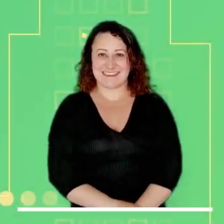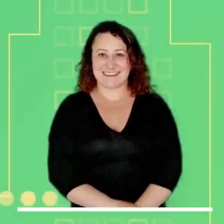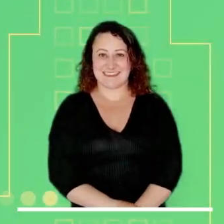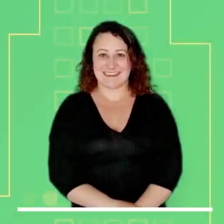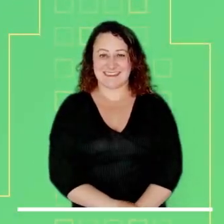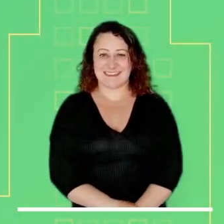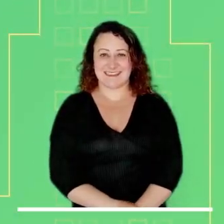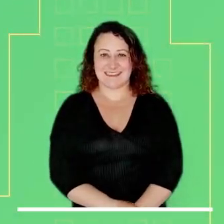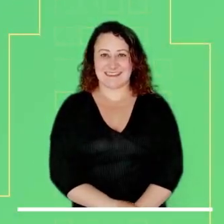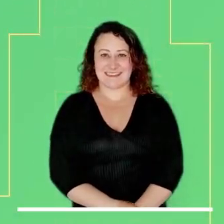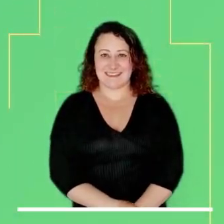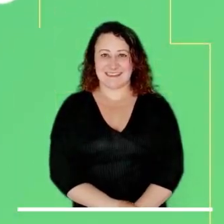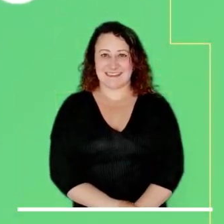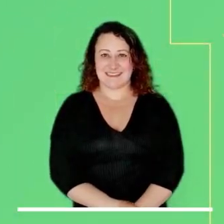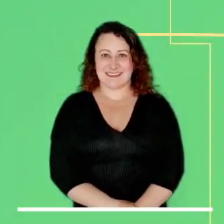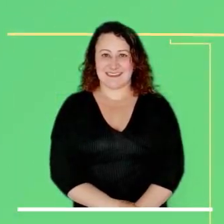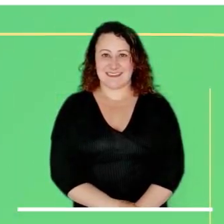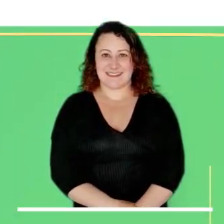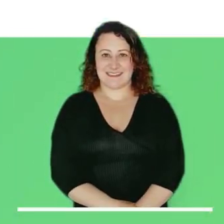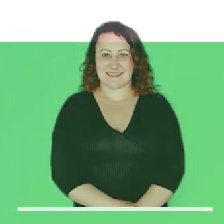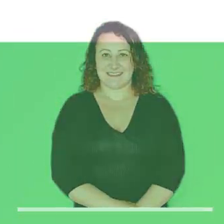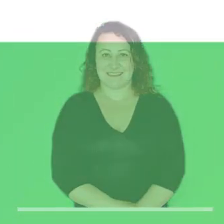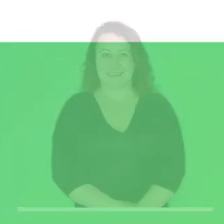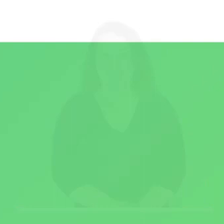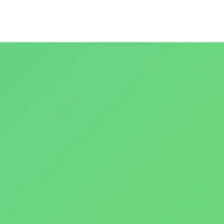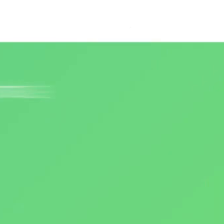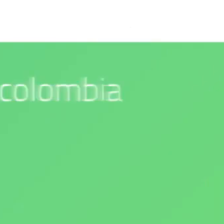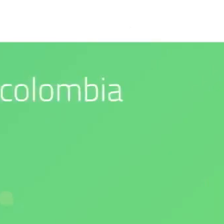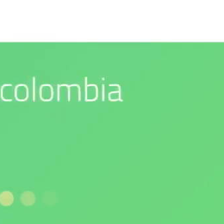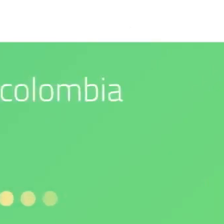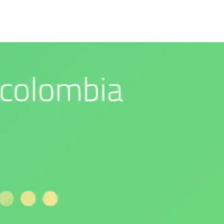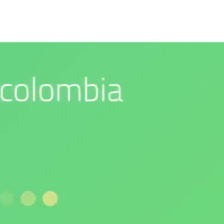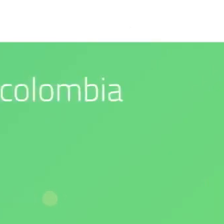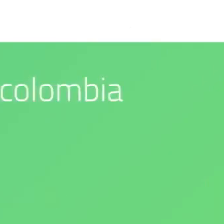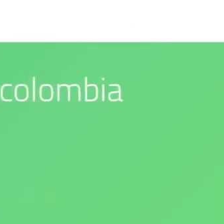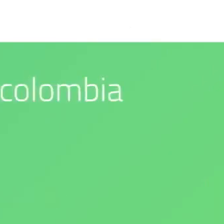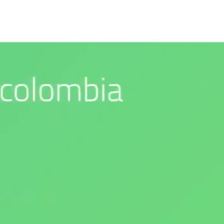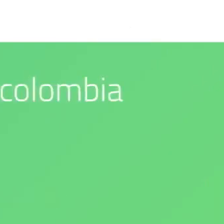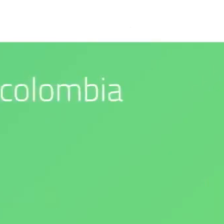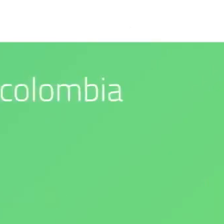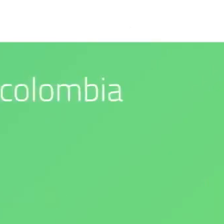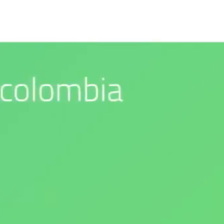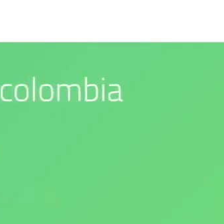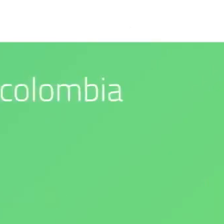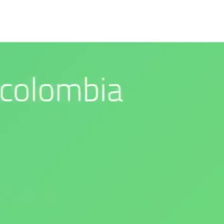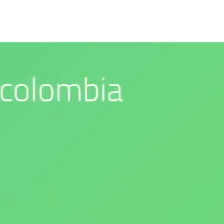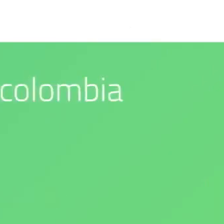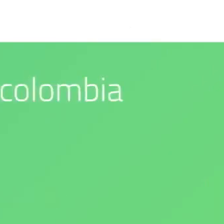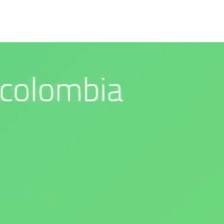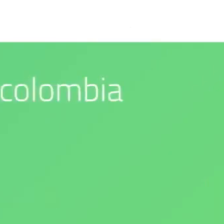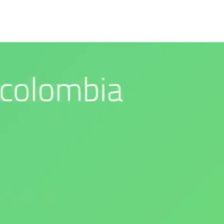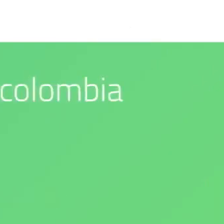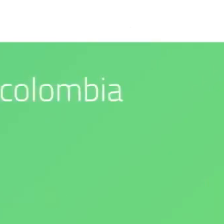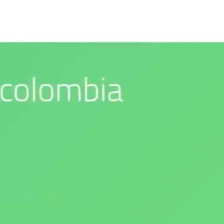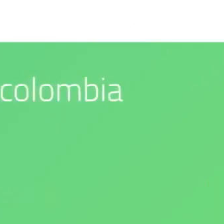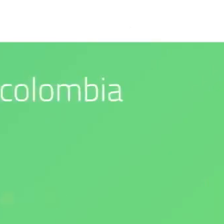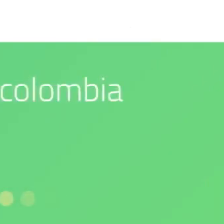redes sociales. Nuestro compromiso es con el medio ambiente. IDEAM es confianza y prevención.